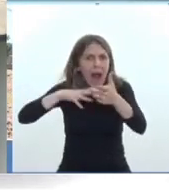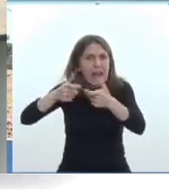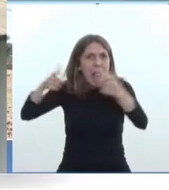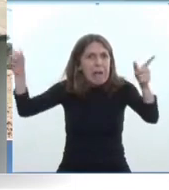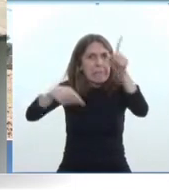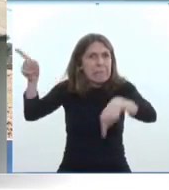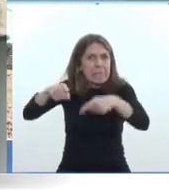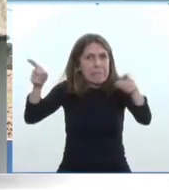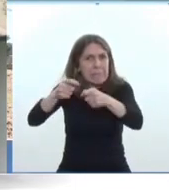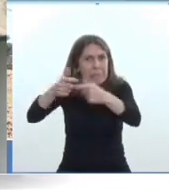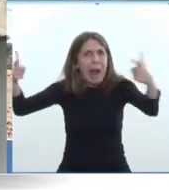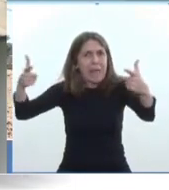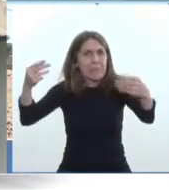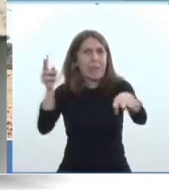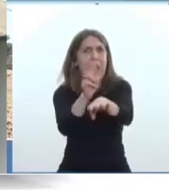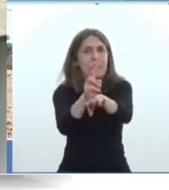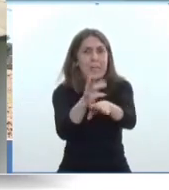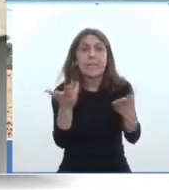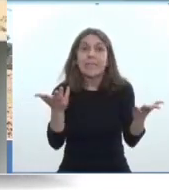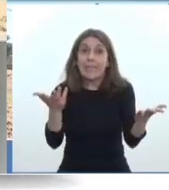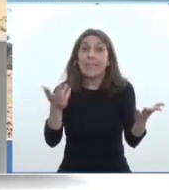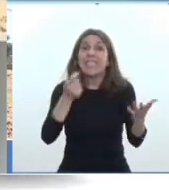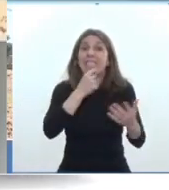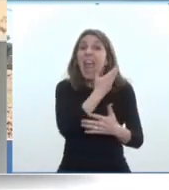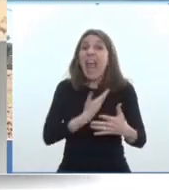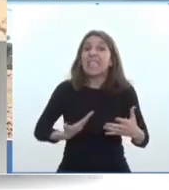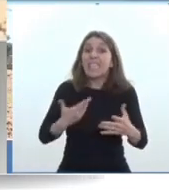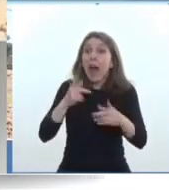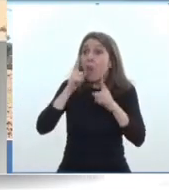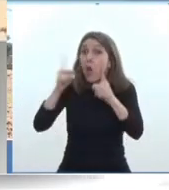Eso es lo que pasa cuando el Estado se ausenta.